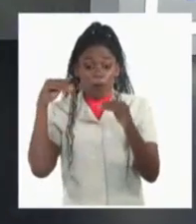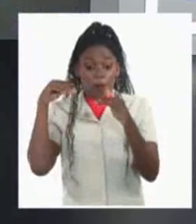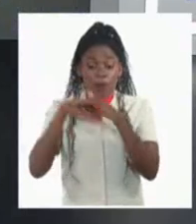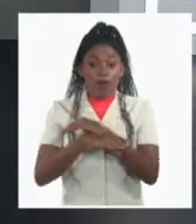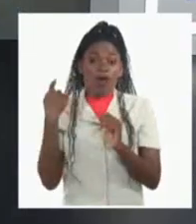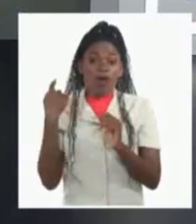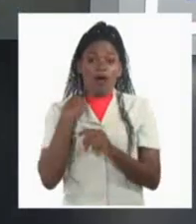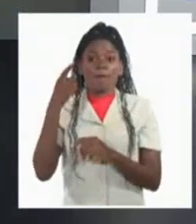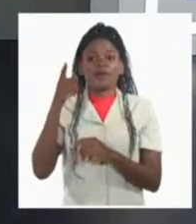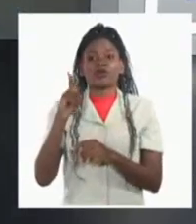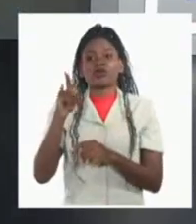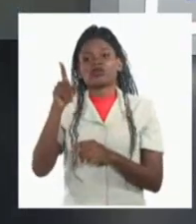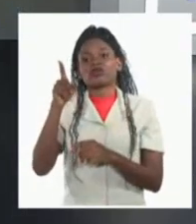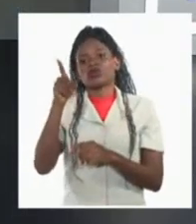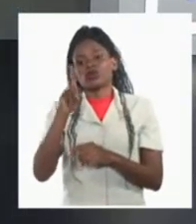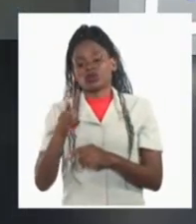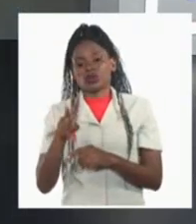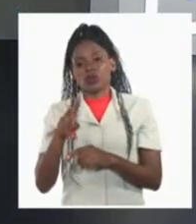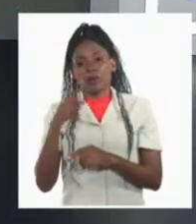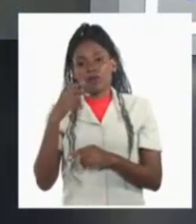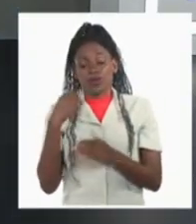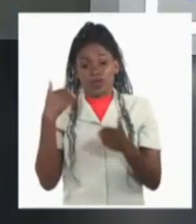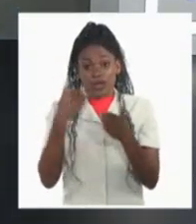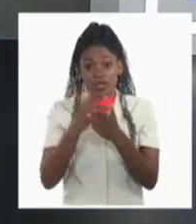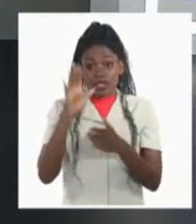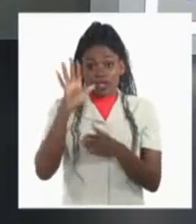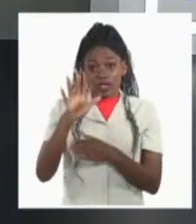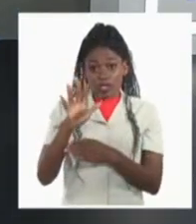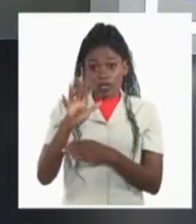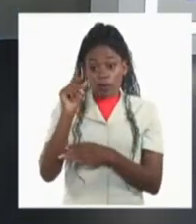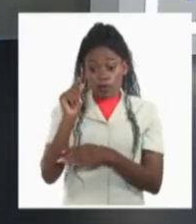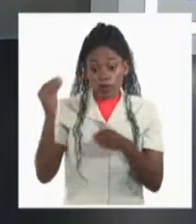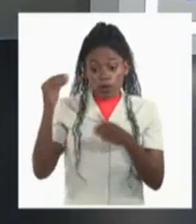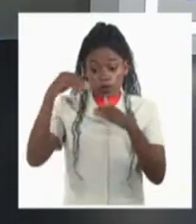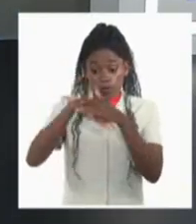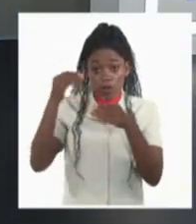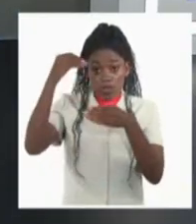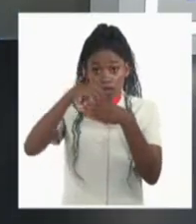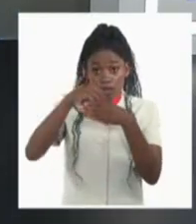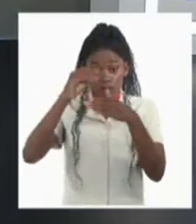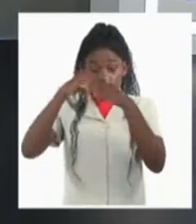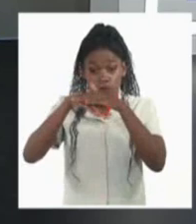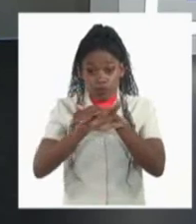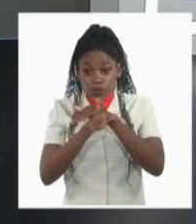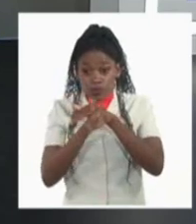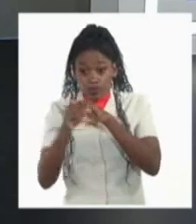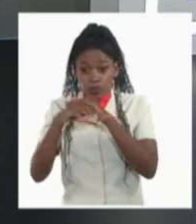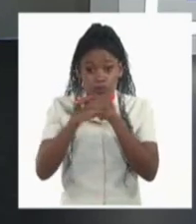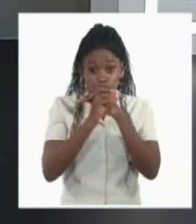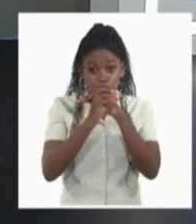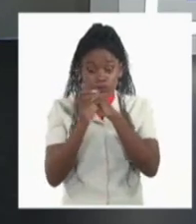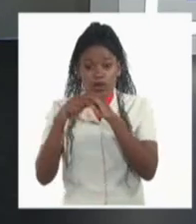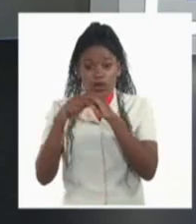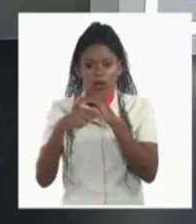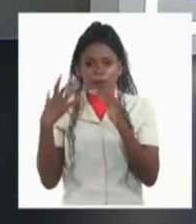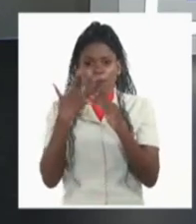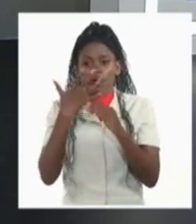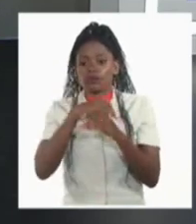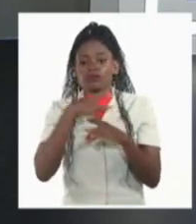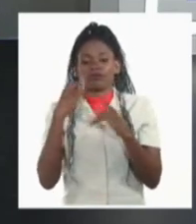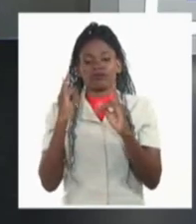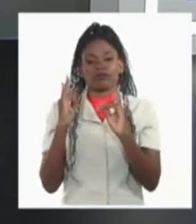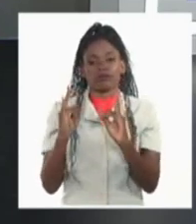Los cinco ocupantes del submarino se consideran fallecidos por parte de las autoridades que intentan ahora determinar qué ocurrió exactamente